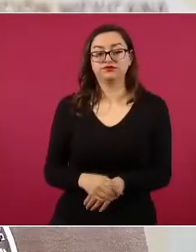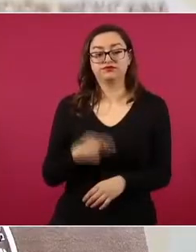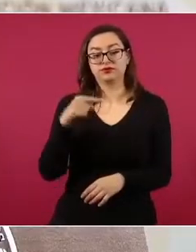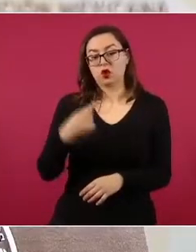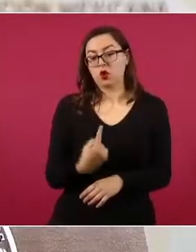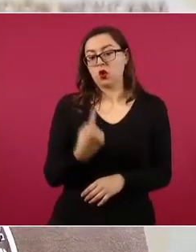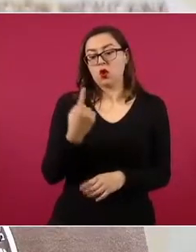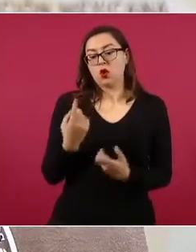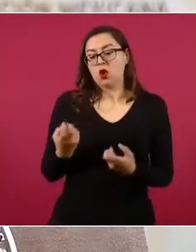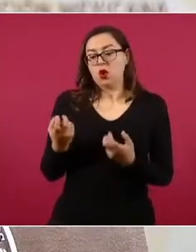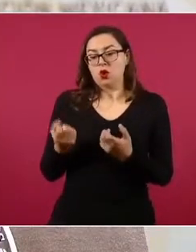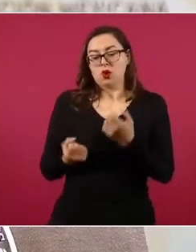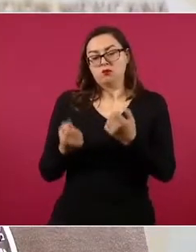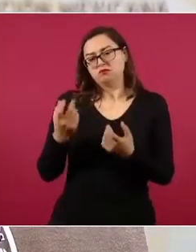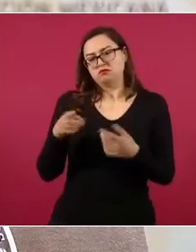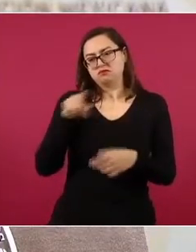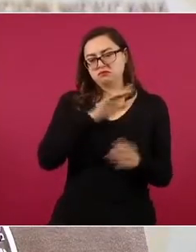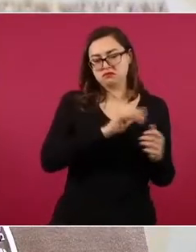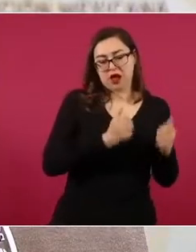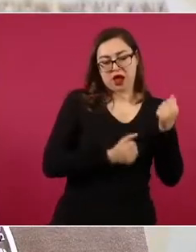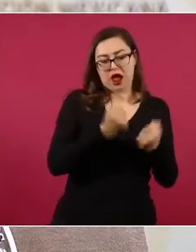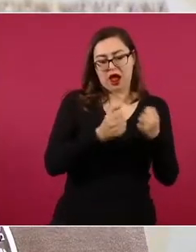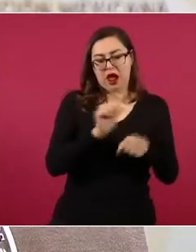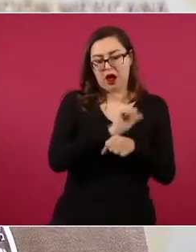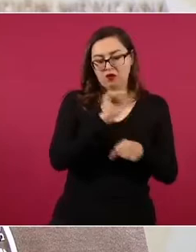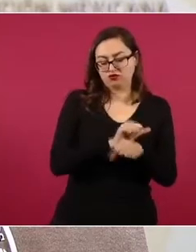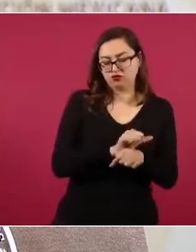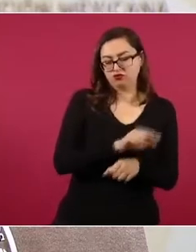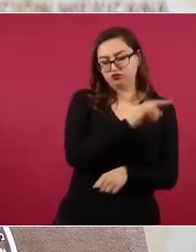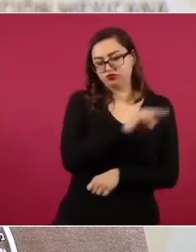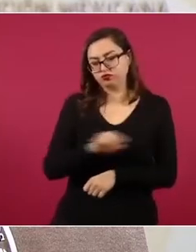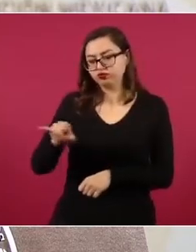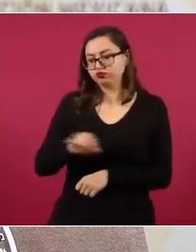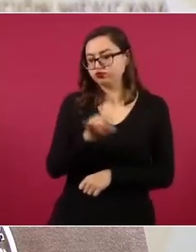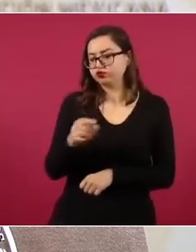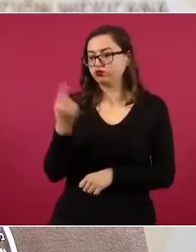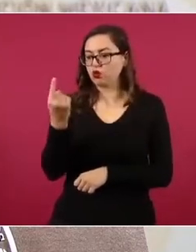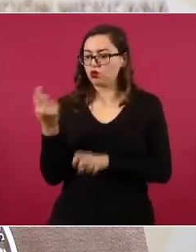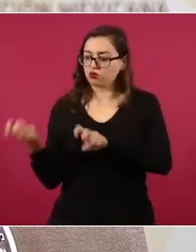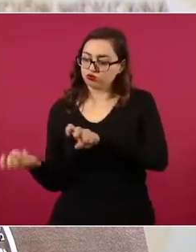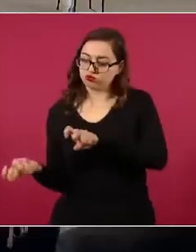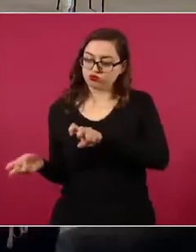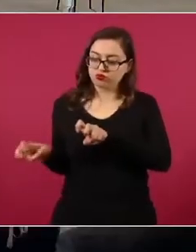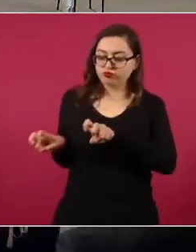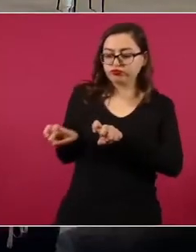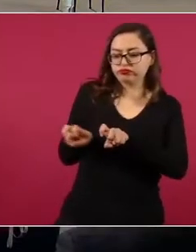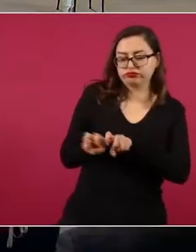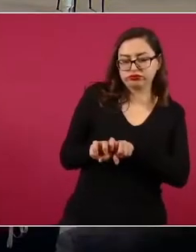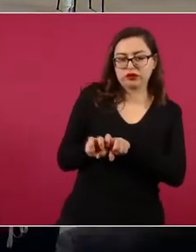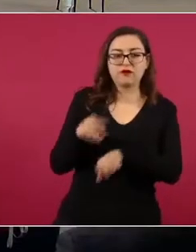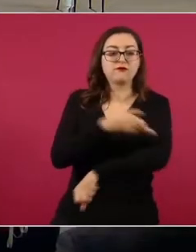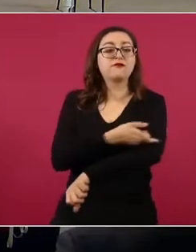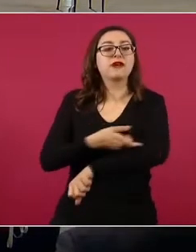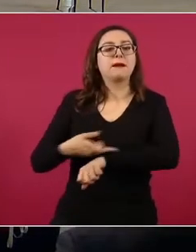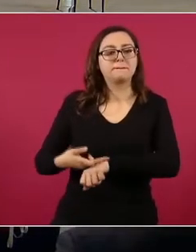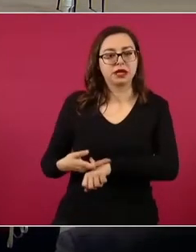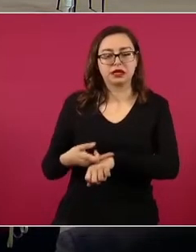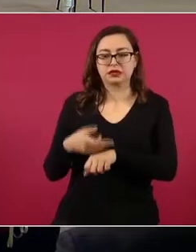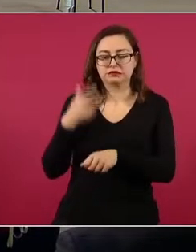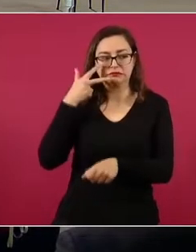los elementos, quien al observar que era grabado por cuenta propia decidió ocultarse debajo del asiento trasero.